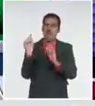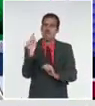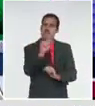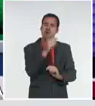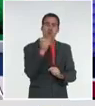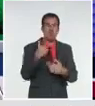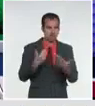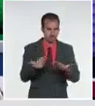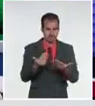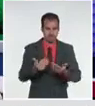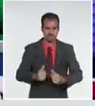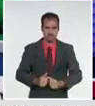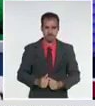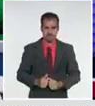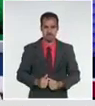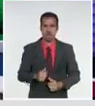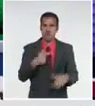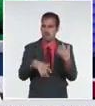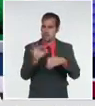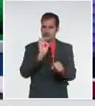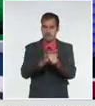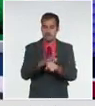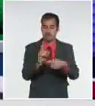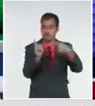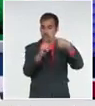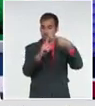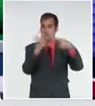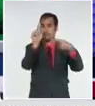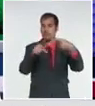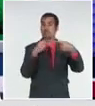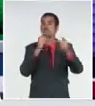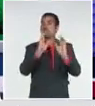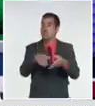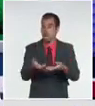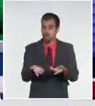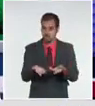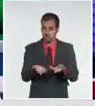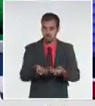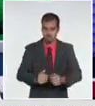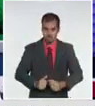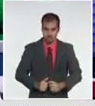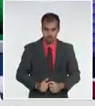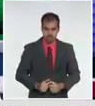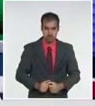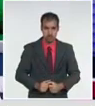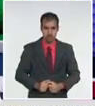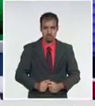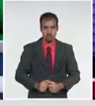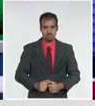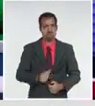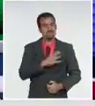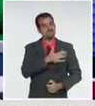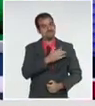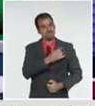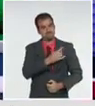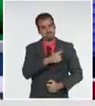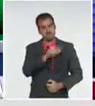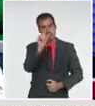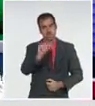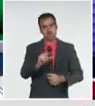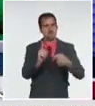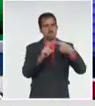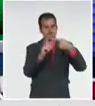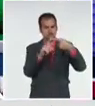De la gente se solicita el de un todo. Un paciente de 73